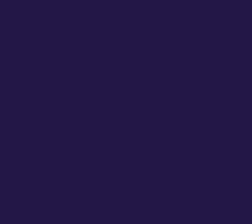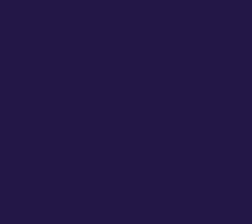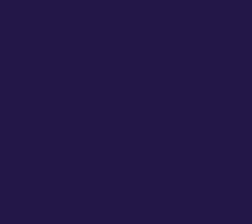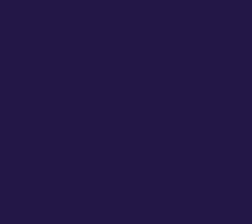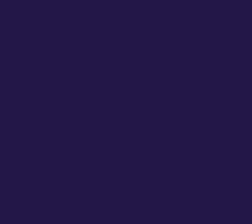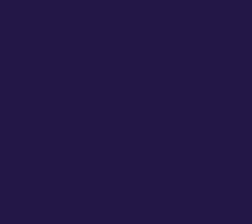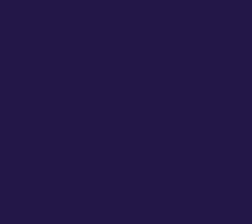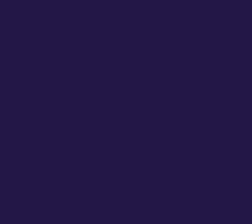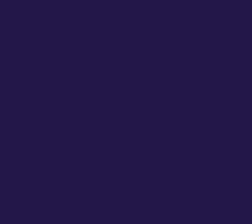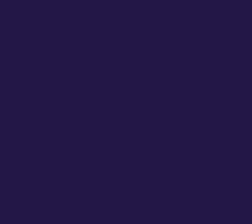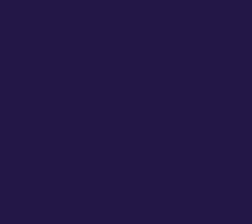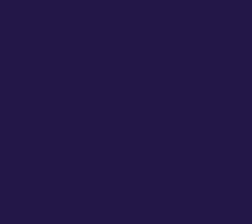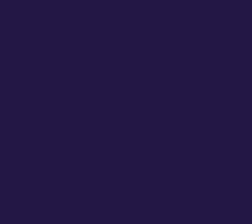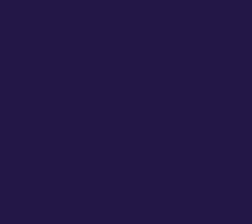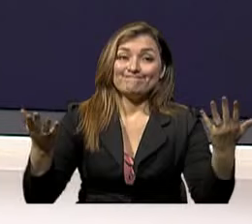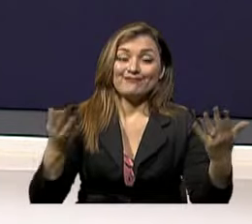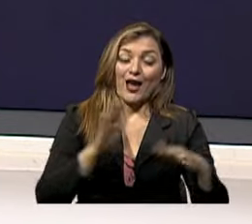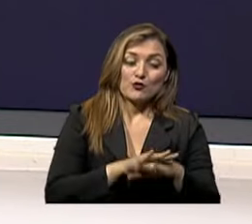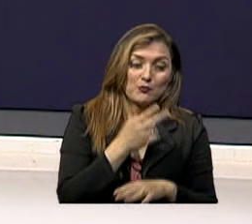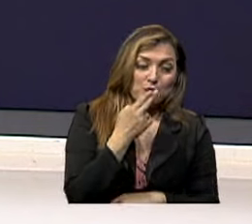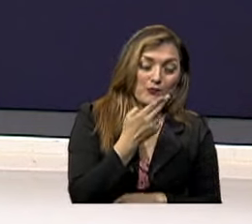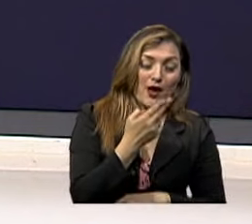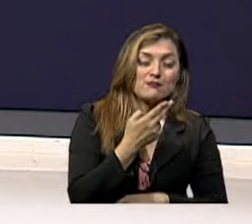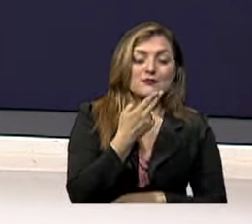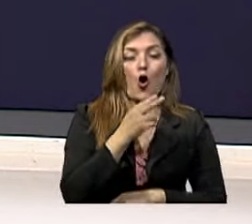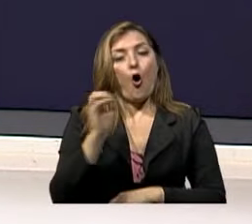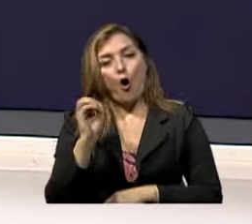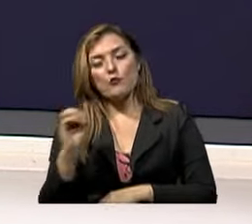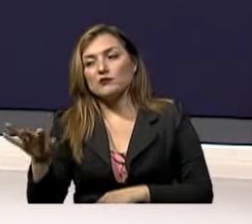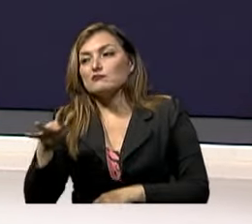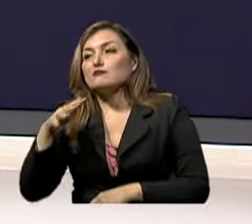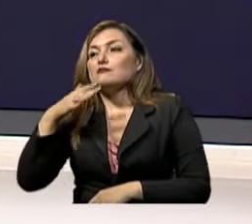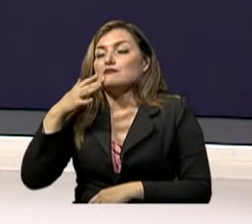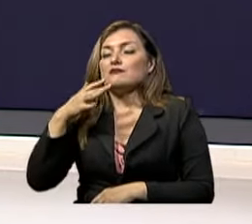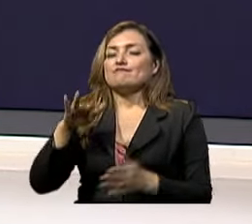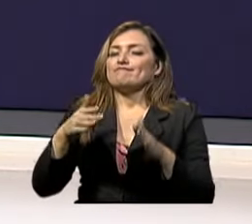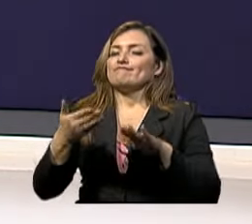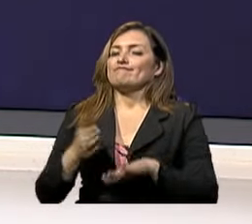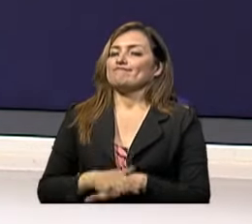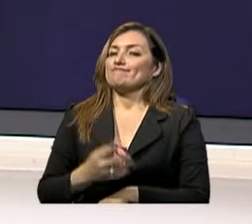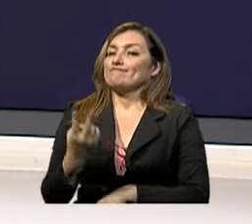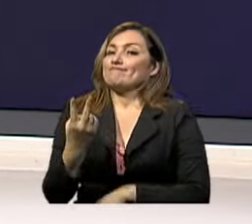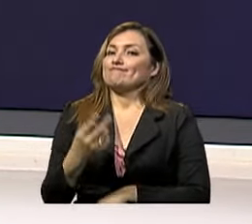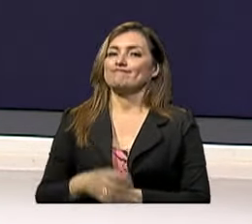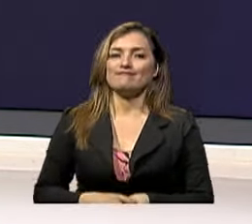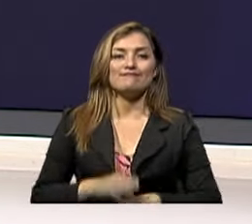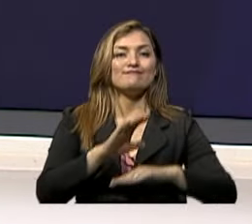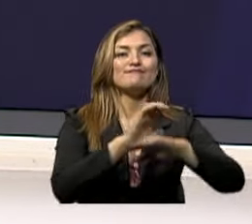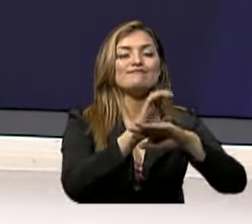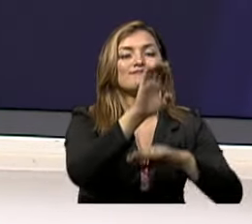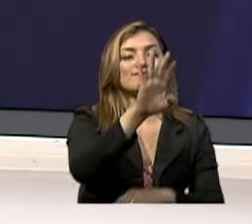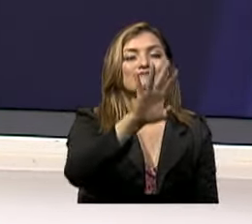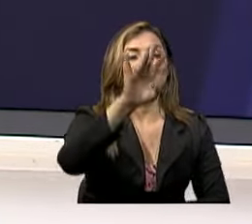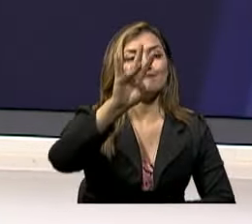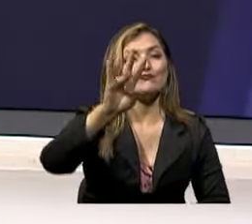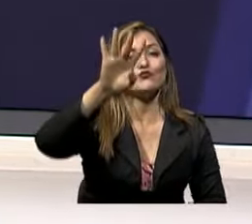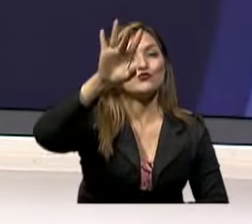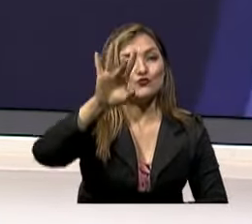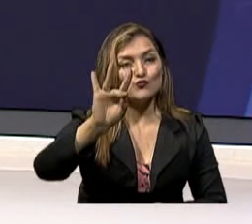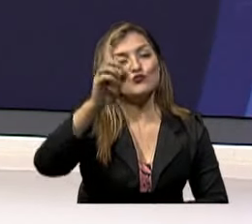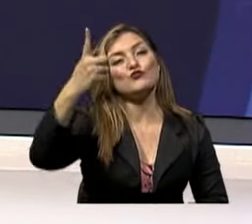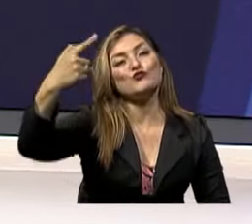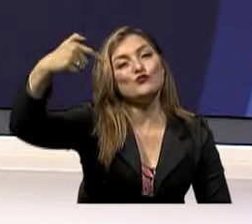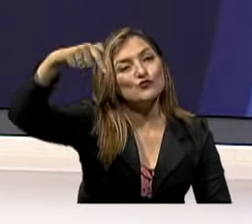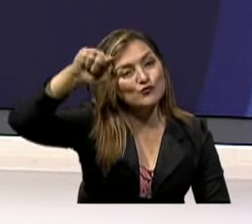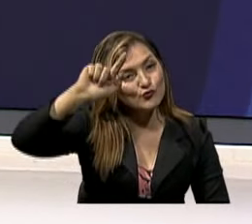causa directa o indirecta relacionada al tabaquismo Y se habla que en el Ecuador al menos 478 millones